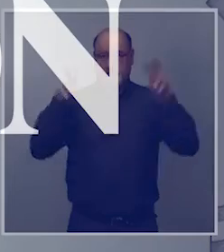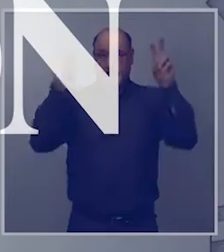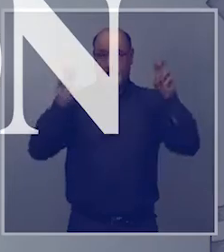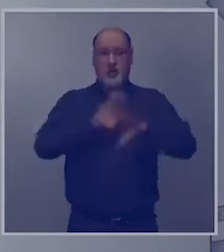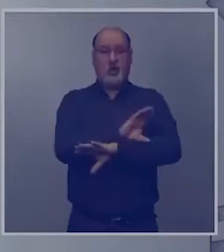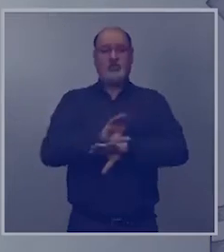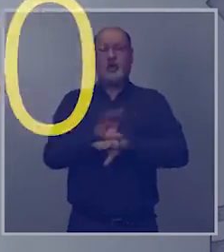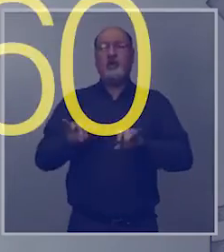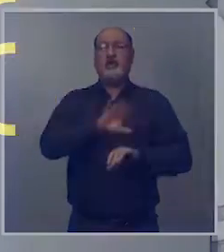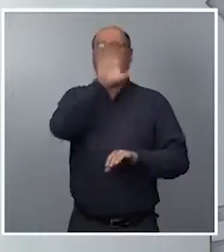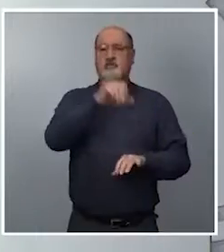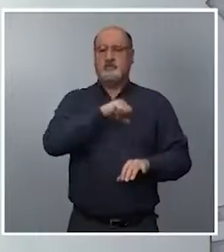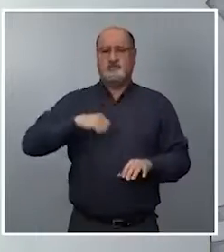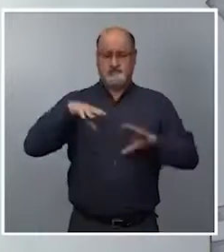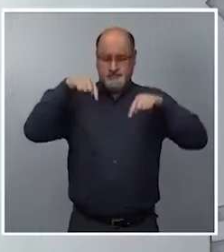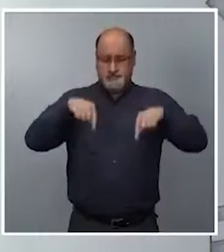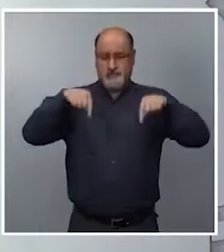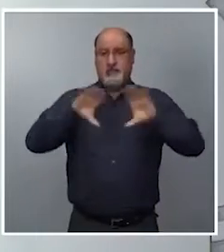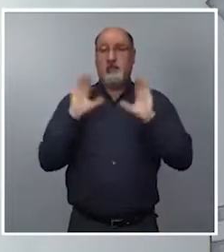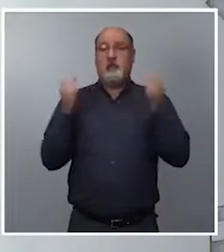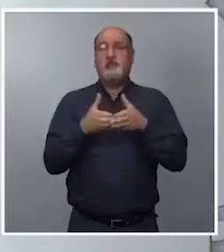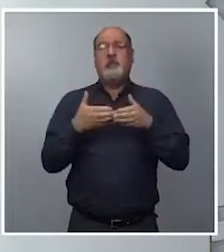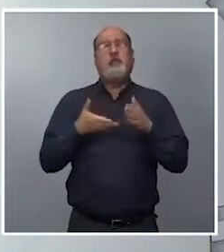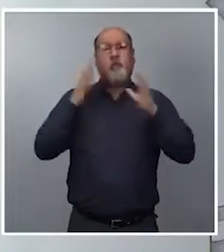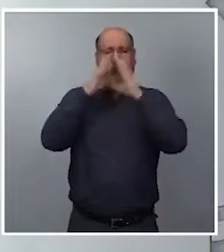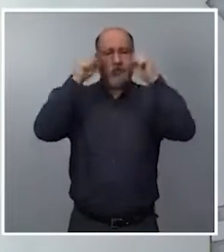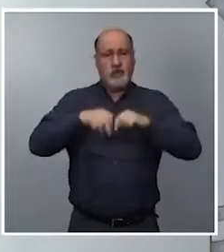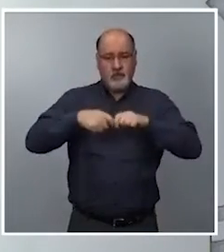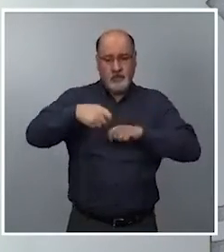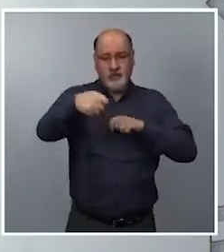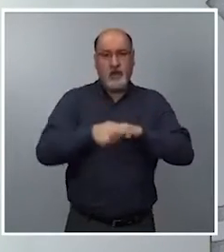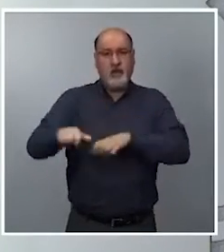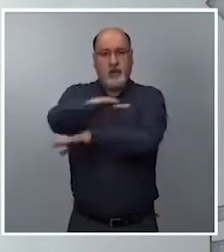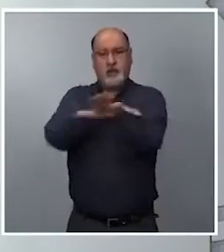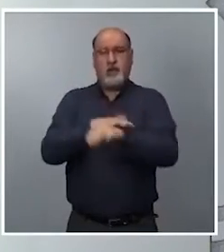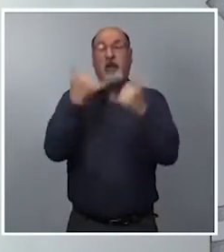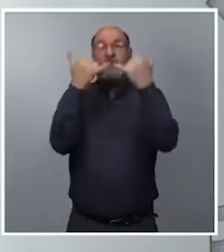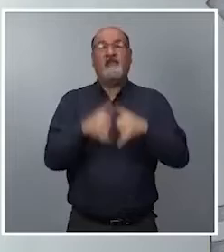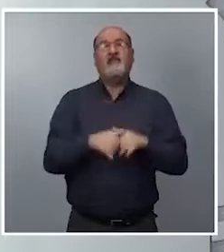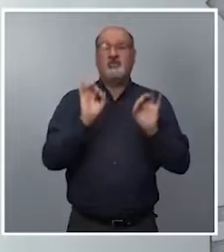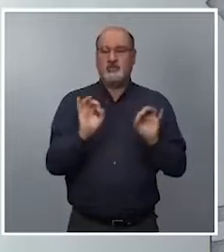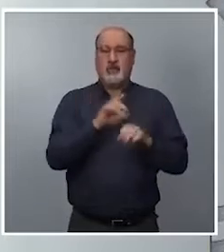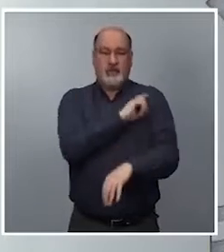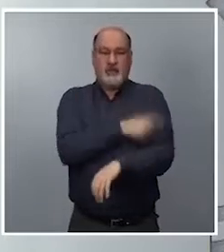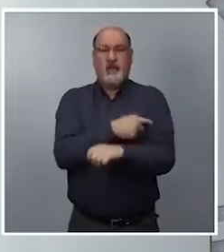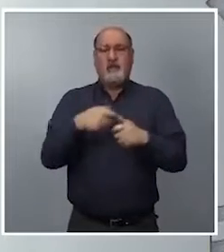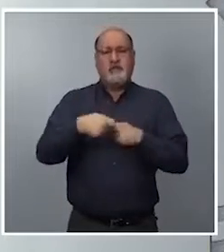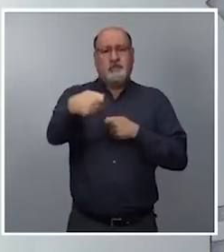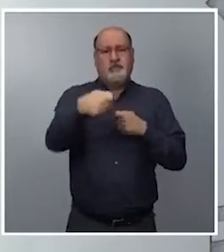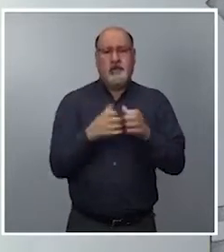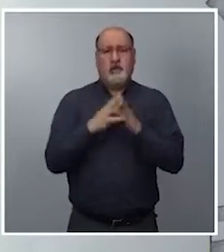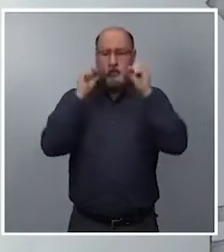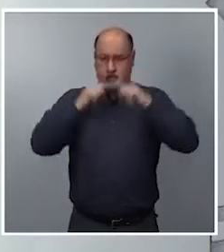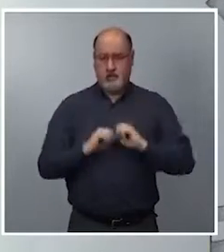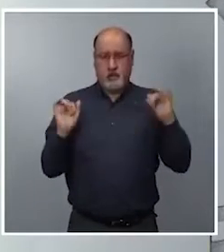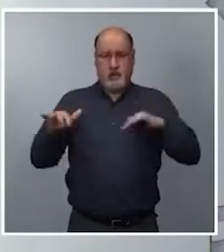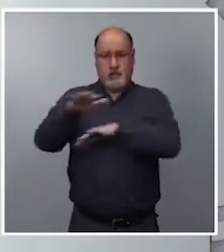Hemos acordado la prórroga en relación al aforo de los eventos deportivos, la prórroga del acuerdo sobre las medidas específicas a este